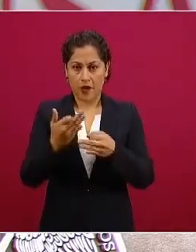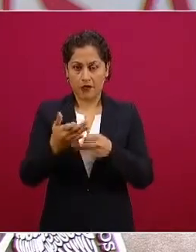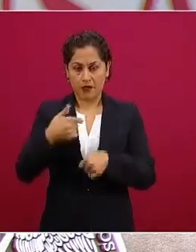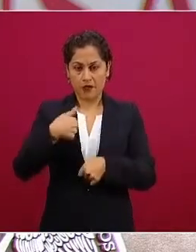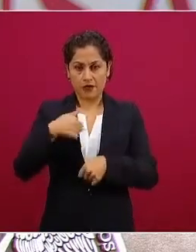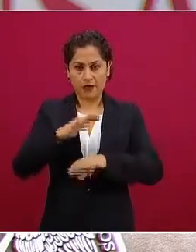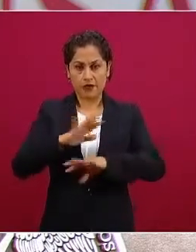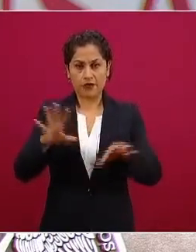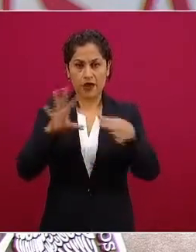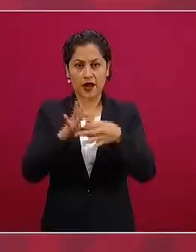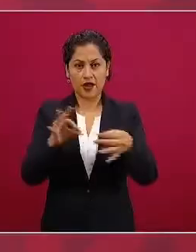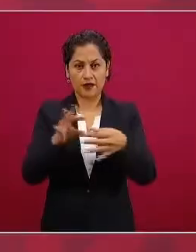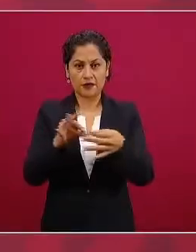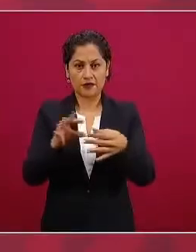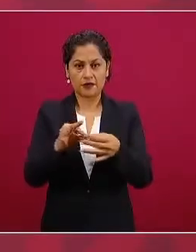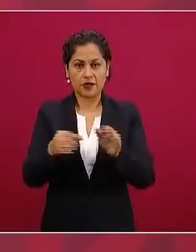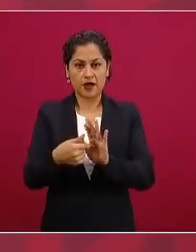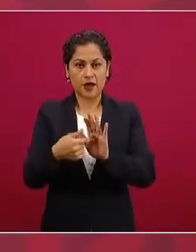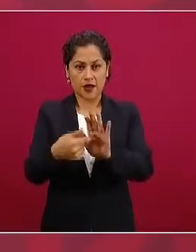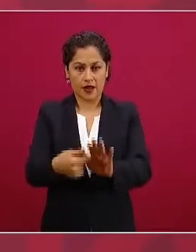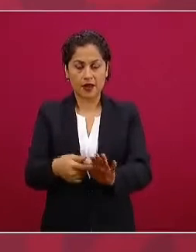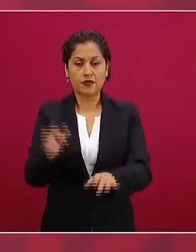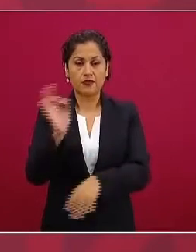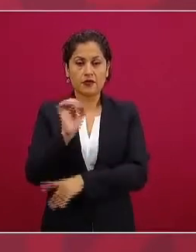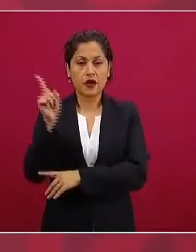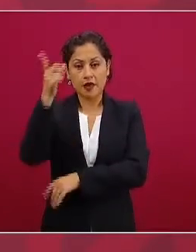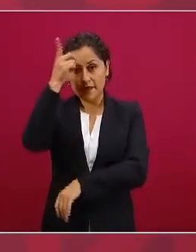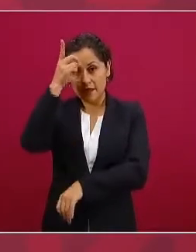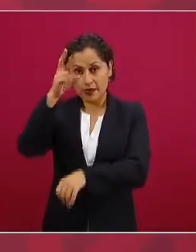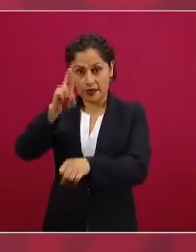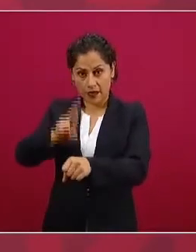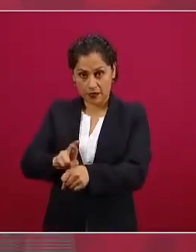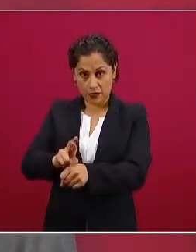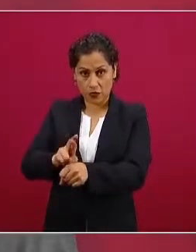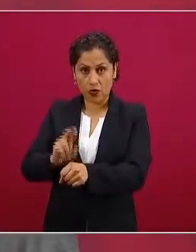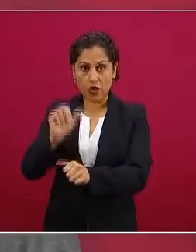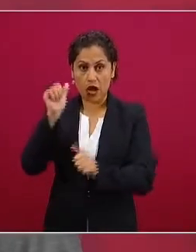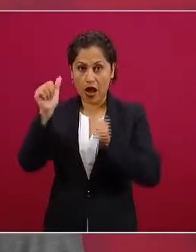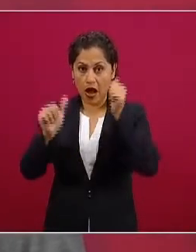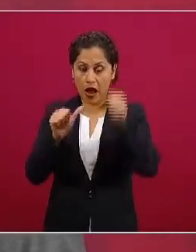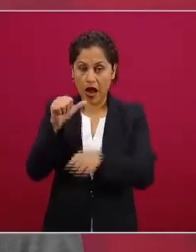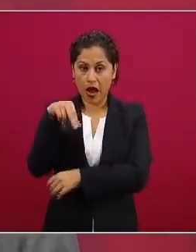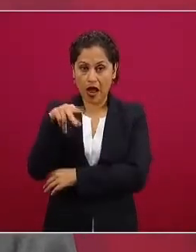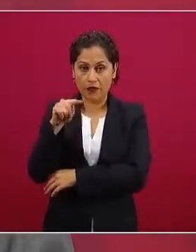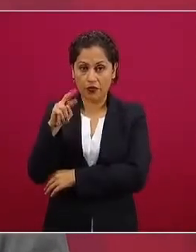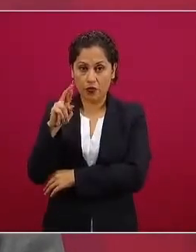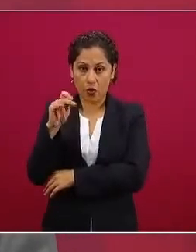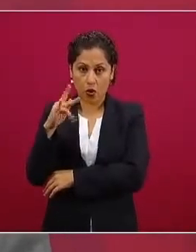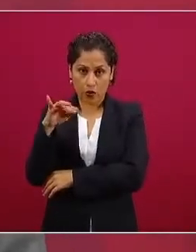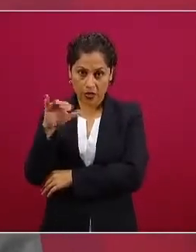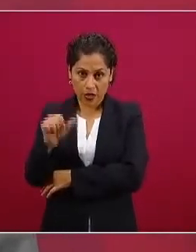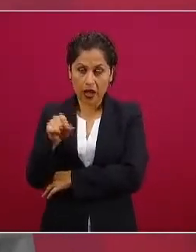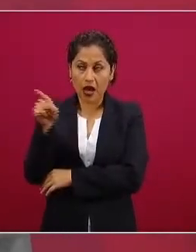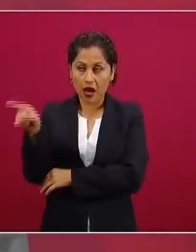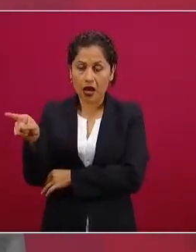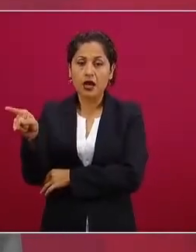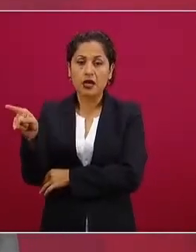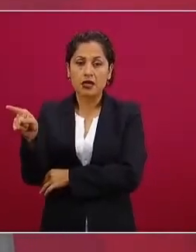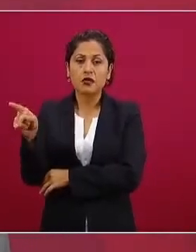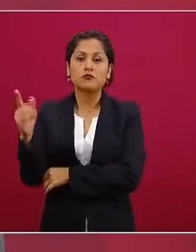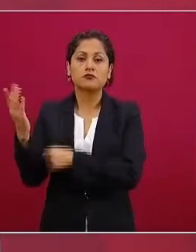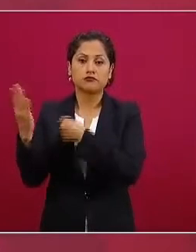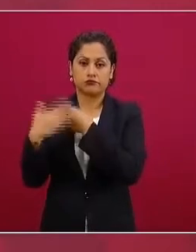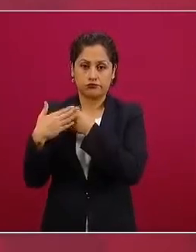seguramente el director de antropología Diego Prieto me va a buscar para ver si le hicieron caso en